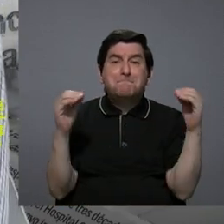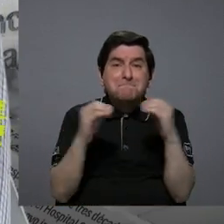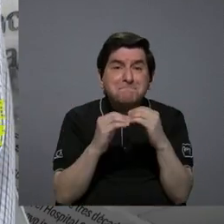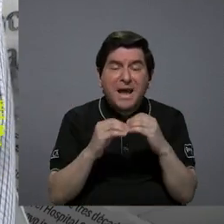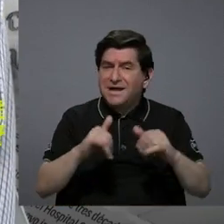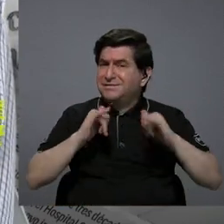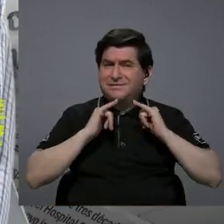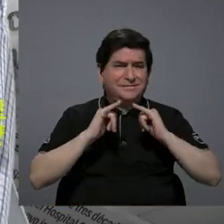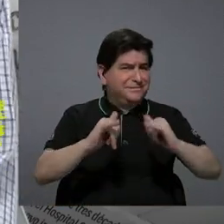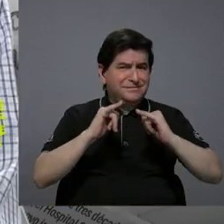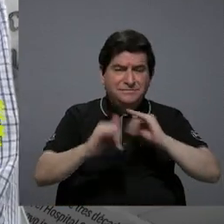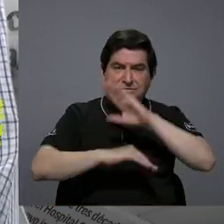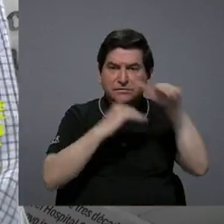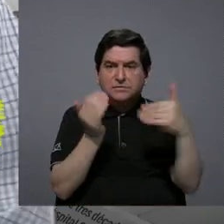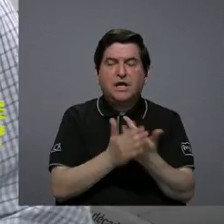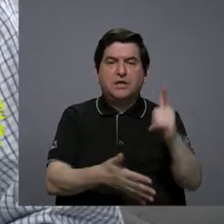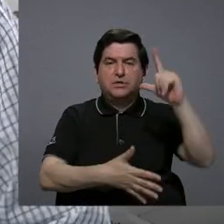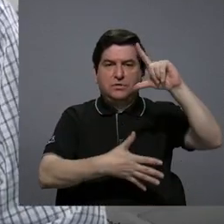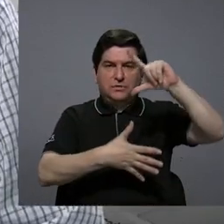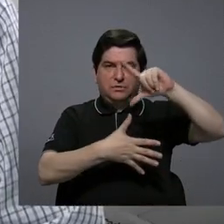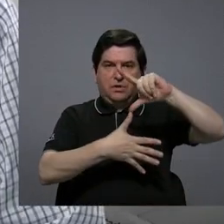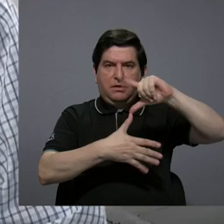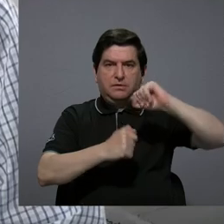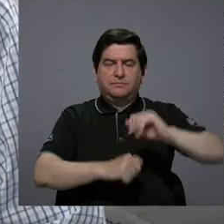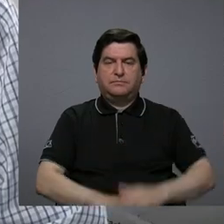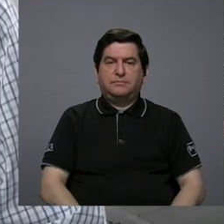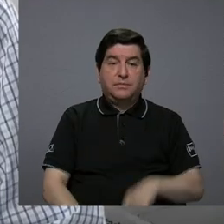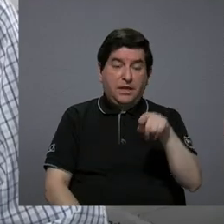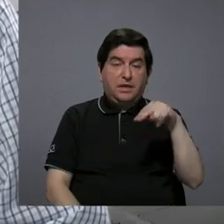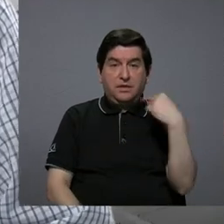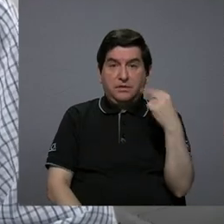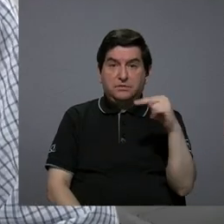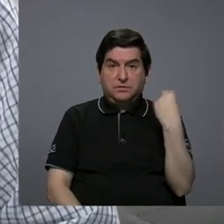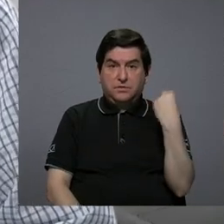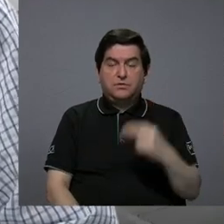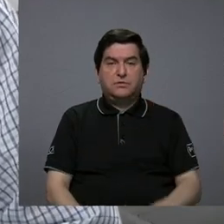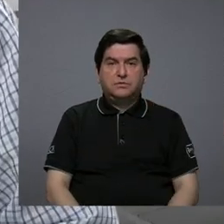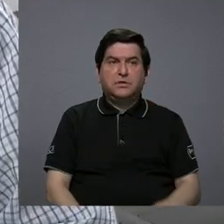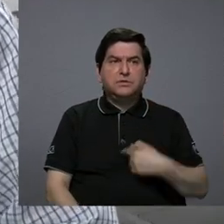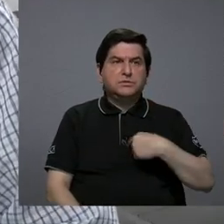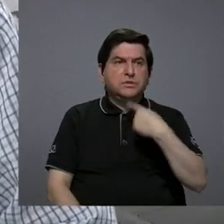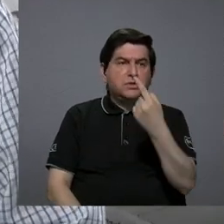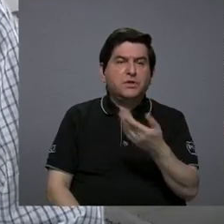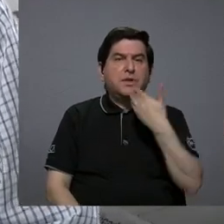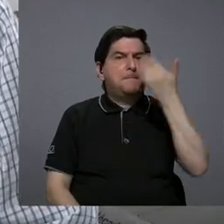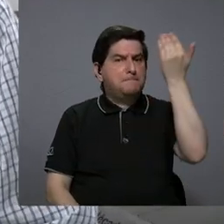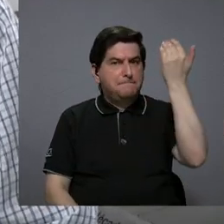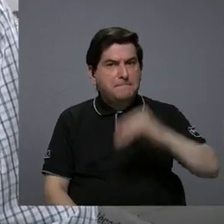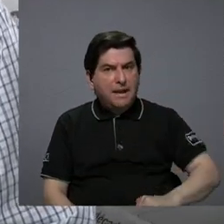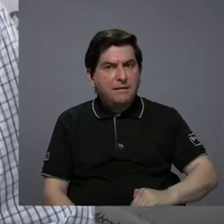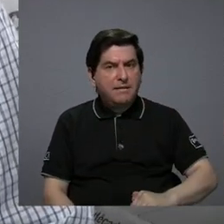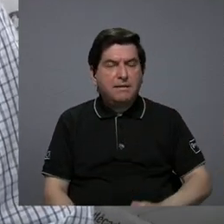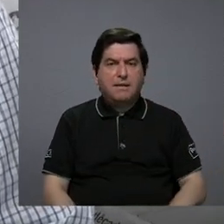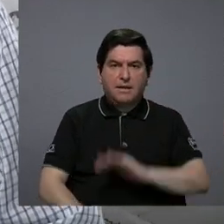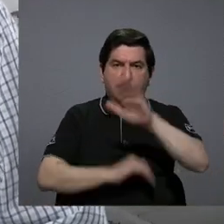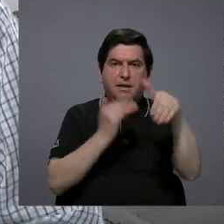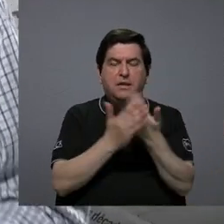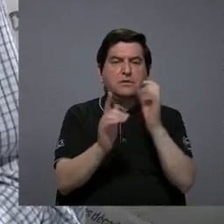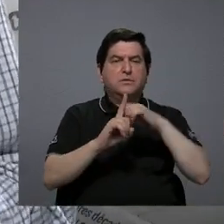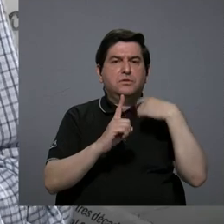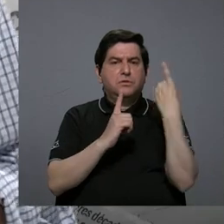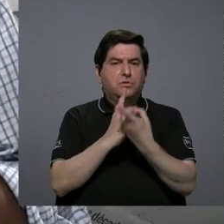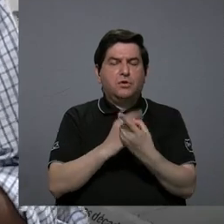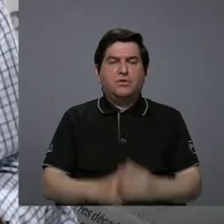desiguales de toda América Latina. Esa es una noticia, pues diría yo, una muy mala noticia para cualquier sociedad,